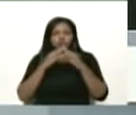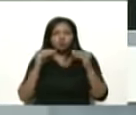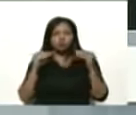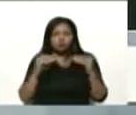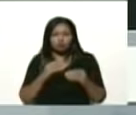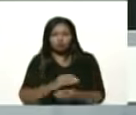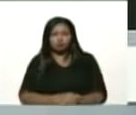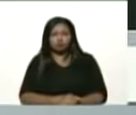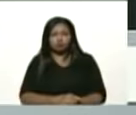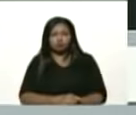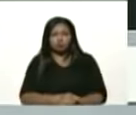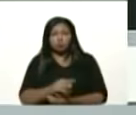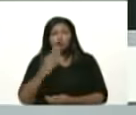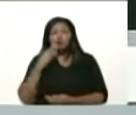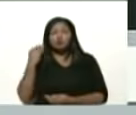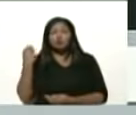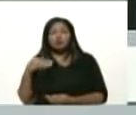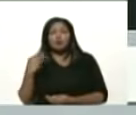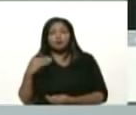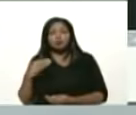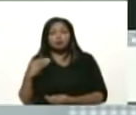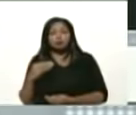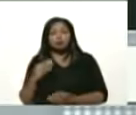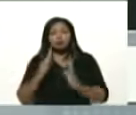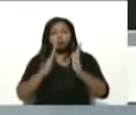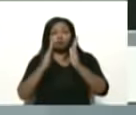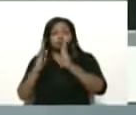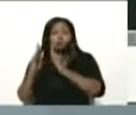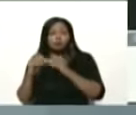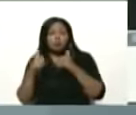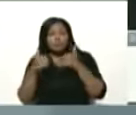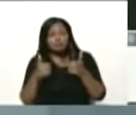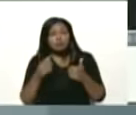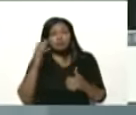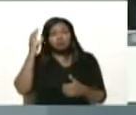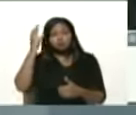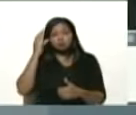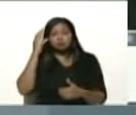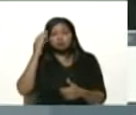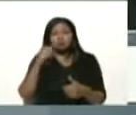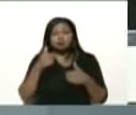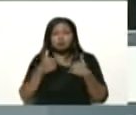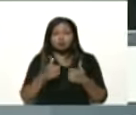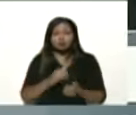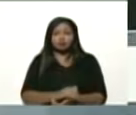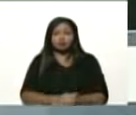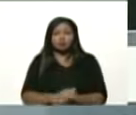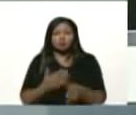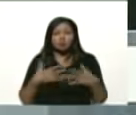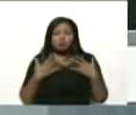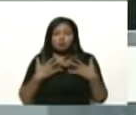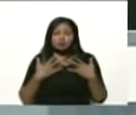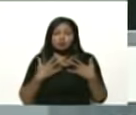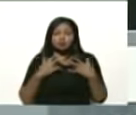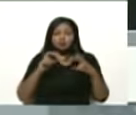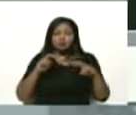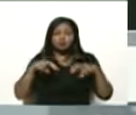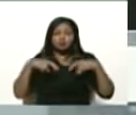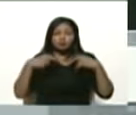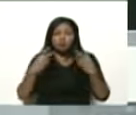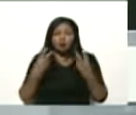una juventud bien organizada, bien consciente, bien alegre, bien creadora,